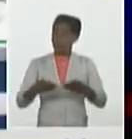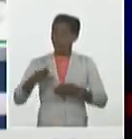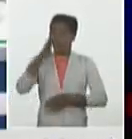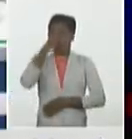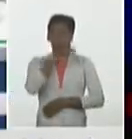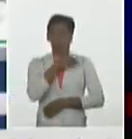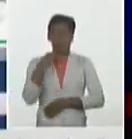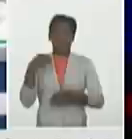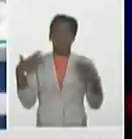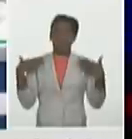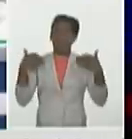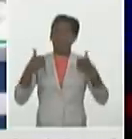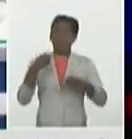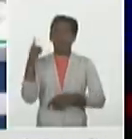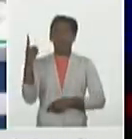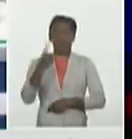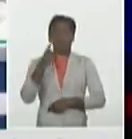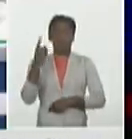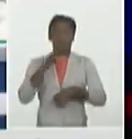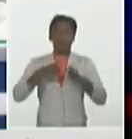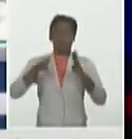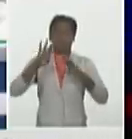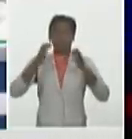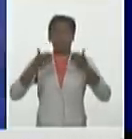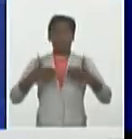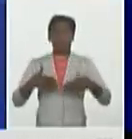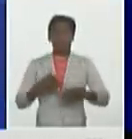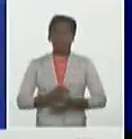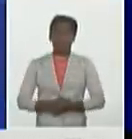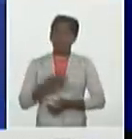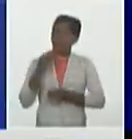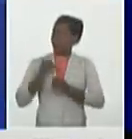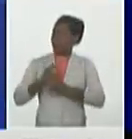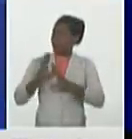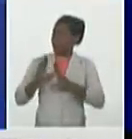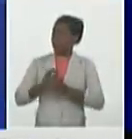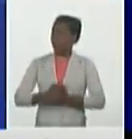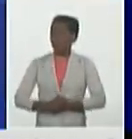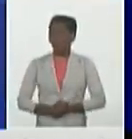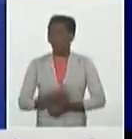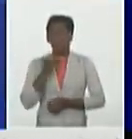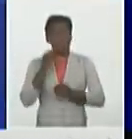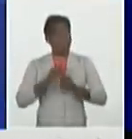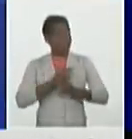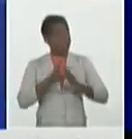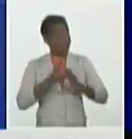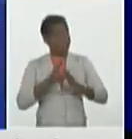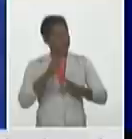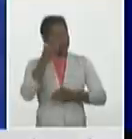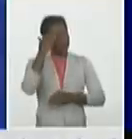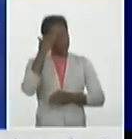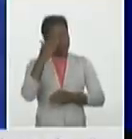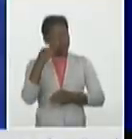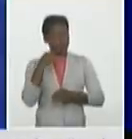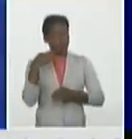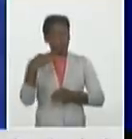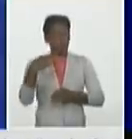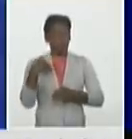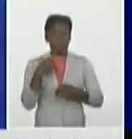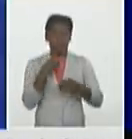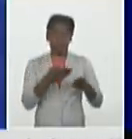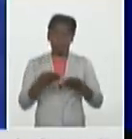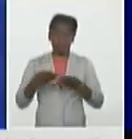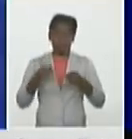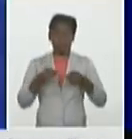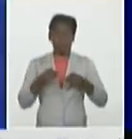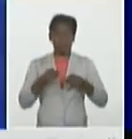Epidemiología del Ministerio de Salud Pública. Doctor, muy buenos días. Gisela. Buenos días, equipo que nos acompaña. La intérprete de lengua